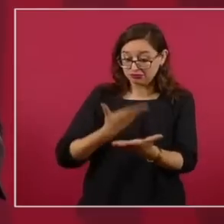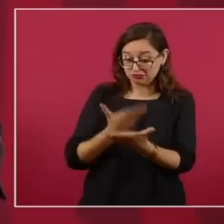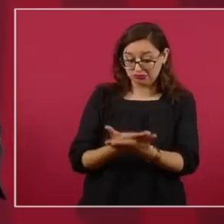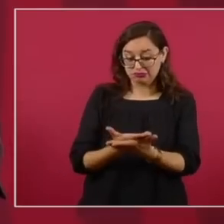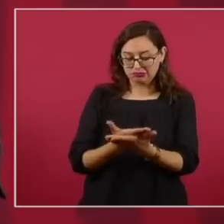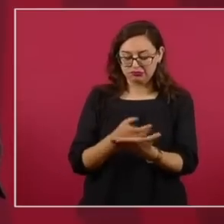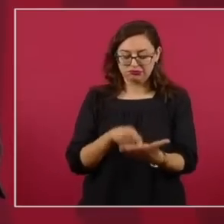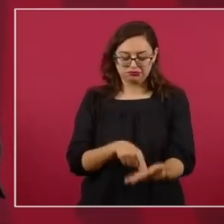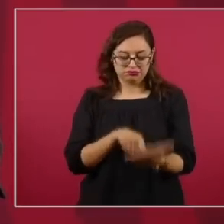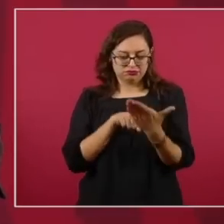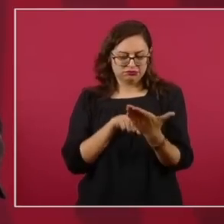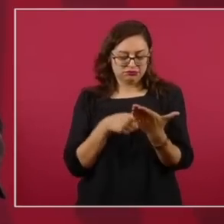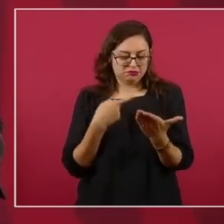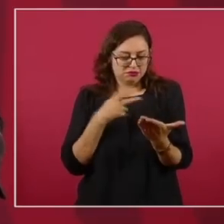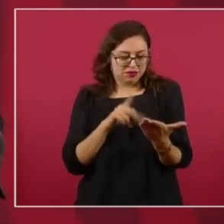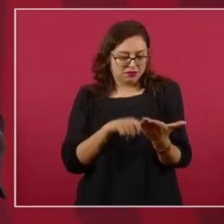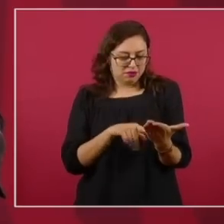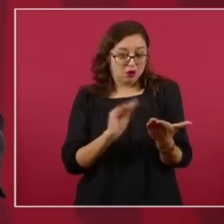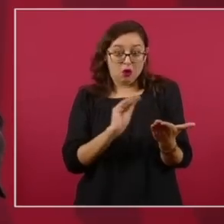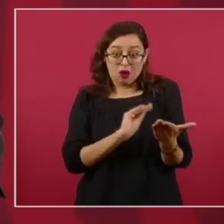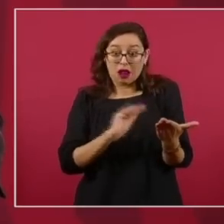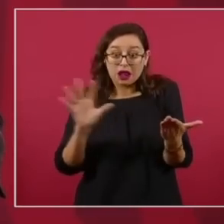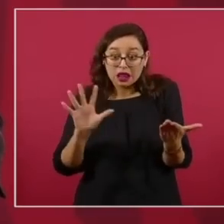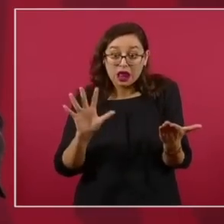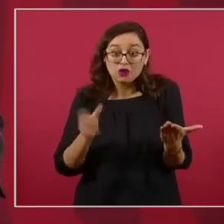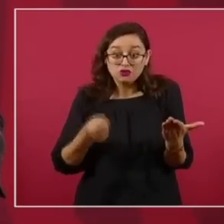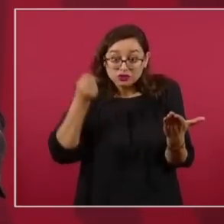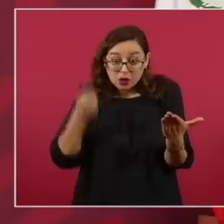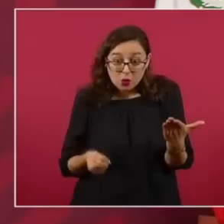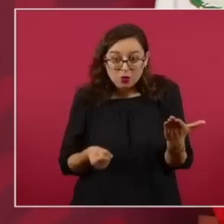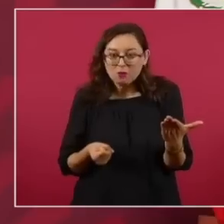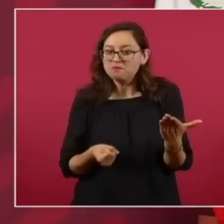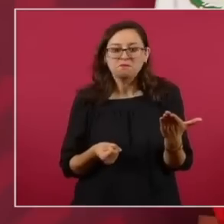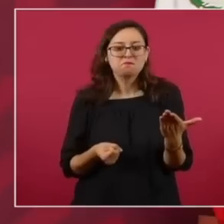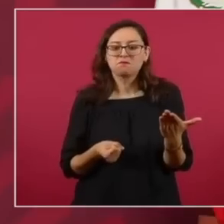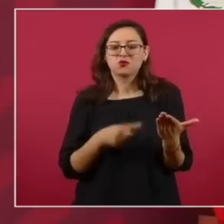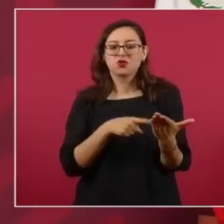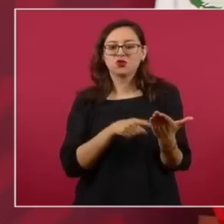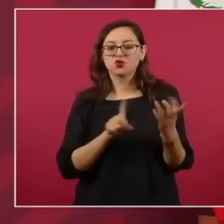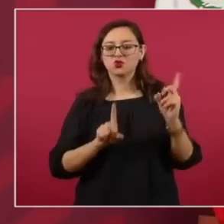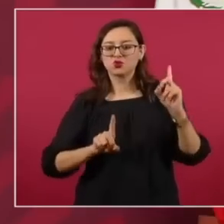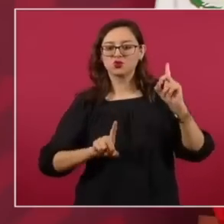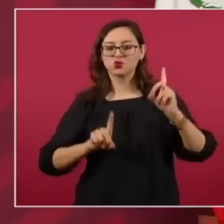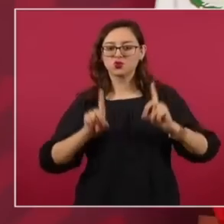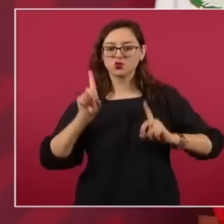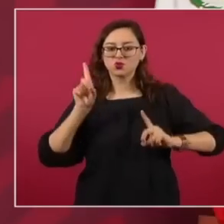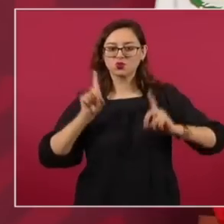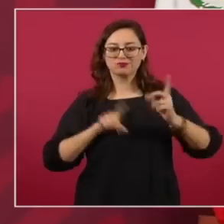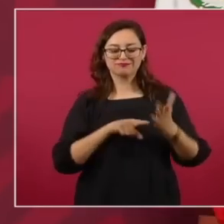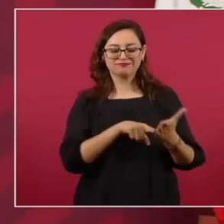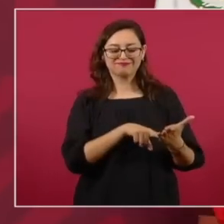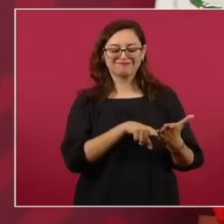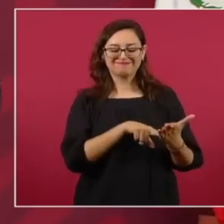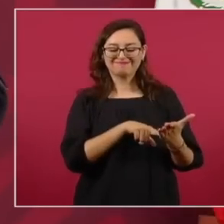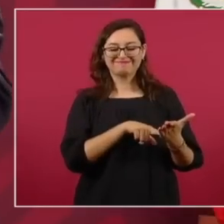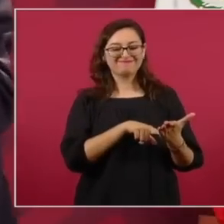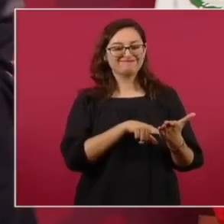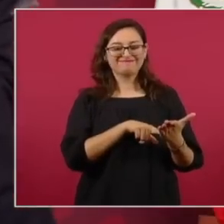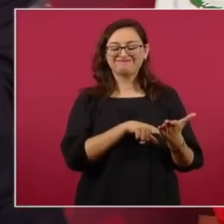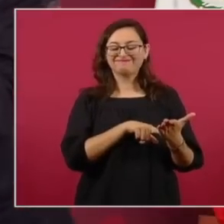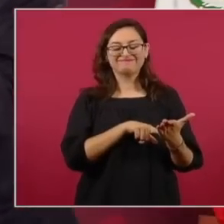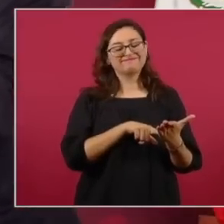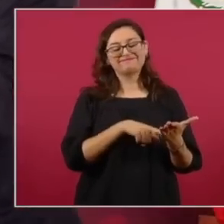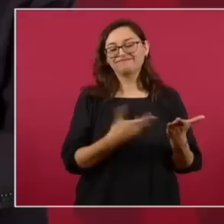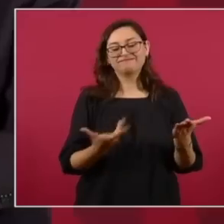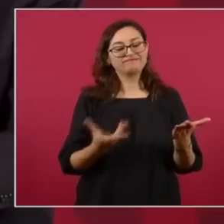sino que no son tan importantes, tan contundentes. Este, y por lo tanto, no debe